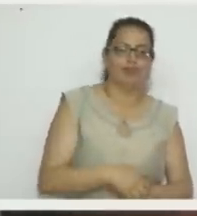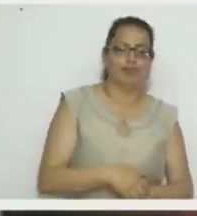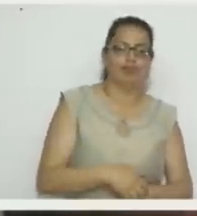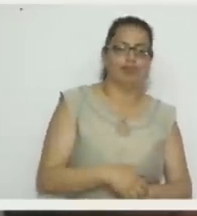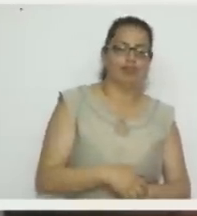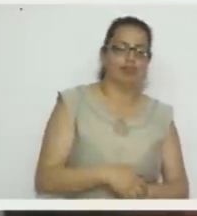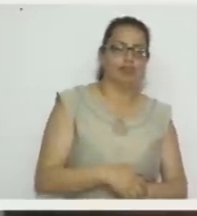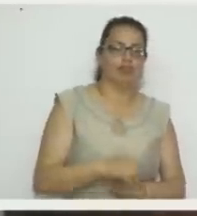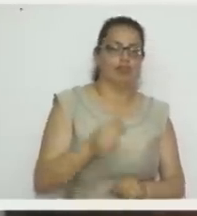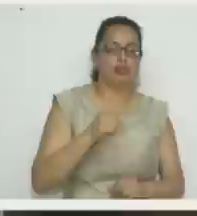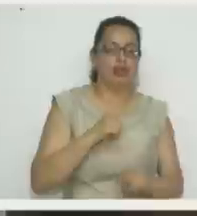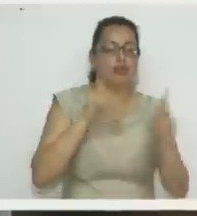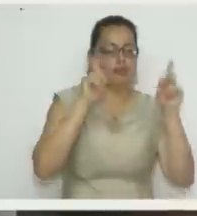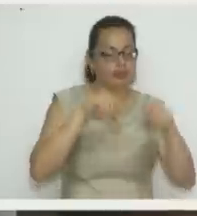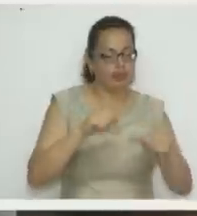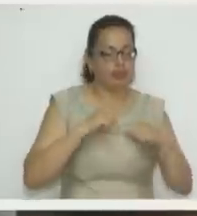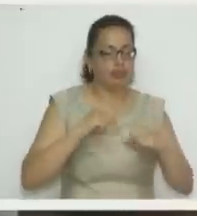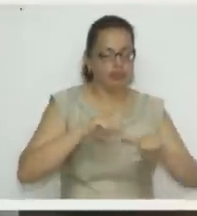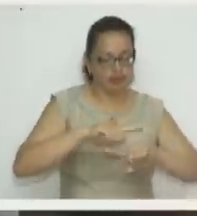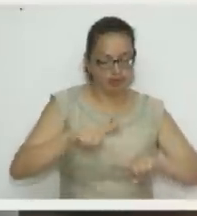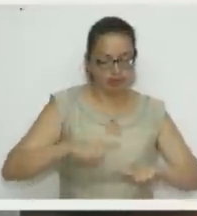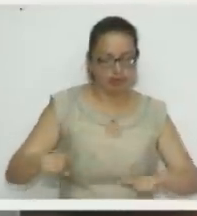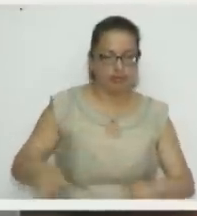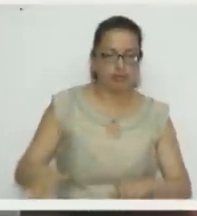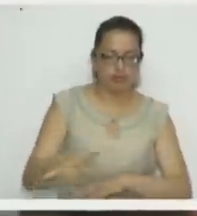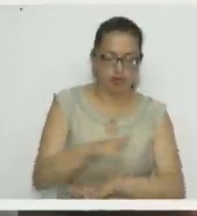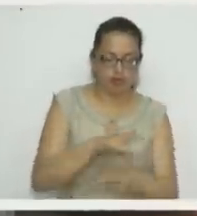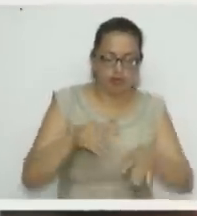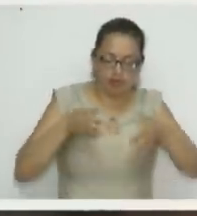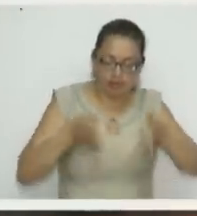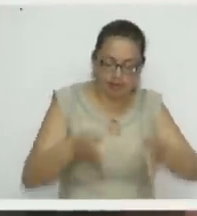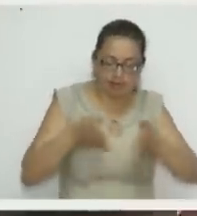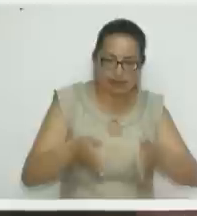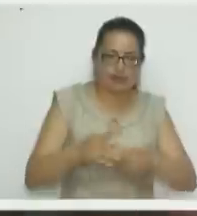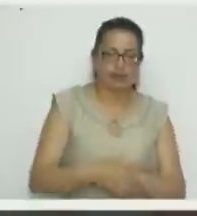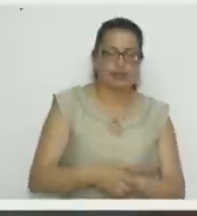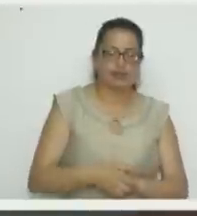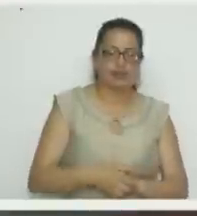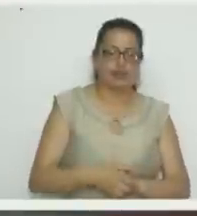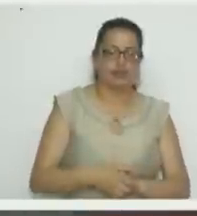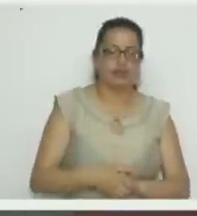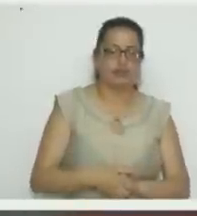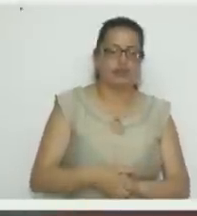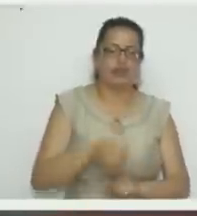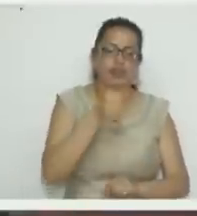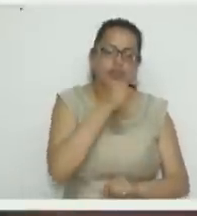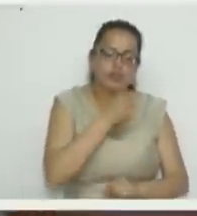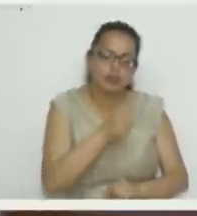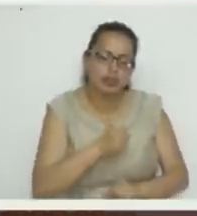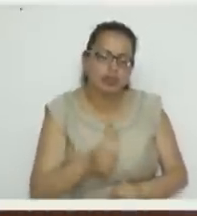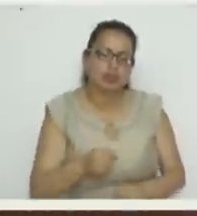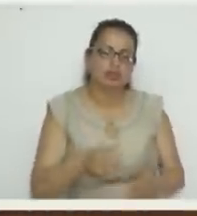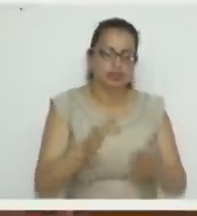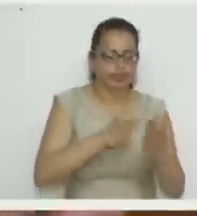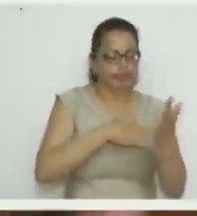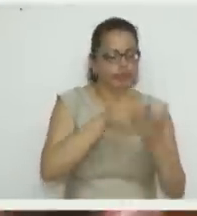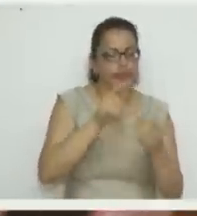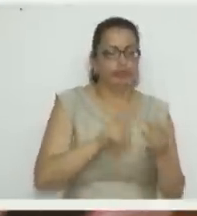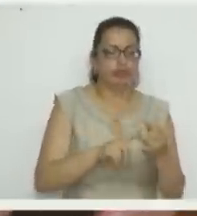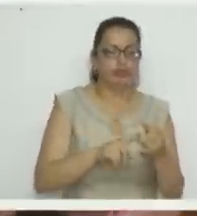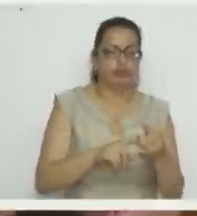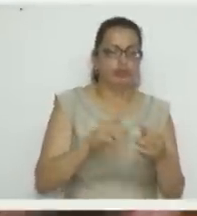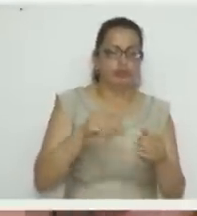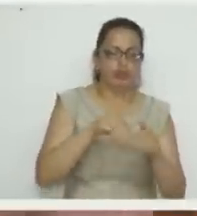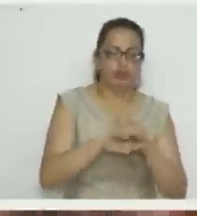hay varias técnicas también. Se enseñan todas las técnicas. Brocha seca, envejecido. Este es para colocar los aretes,